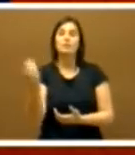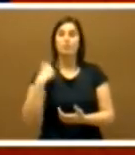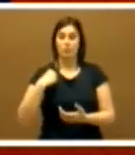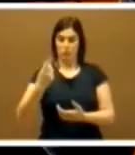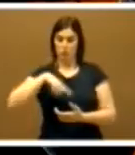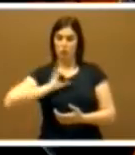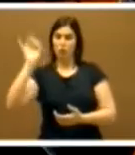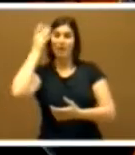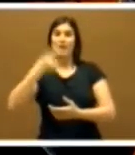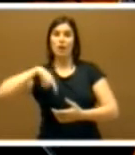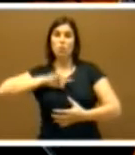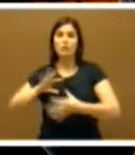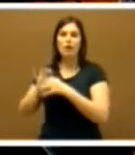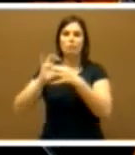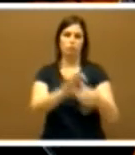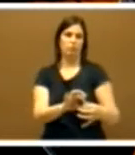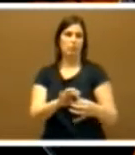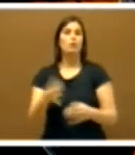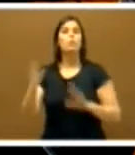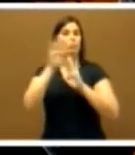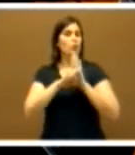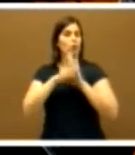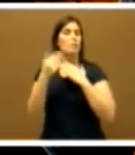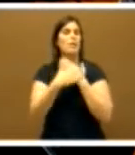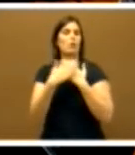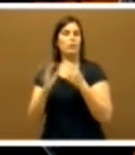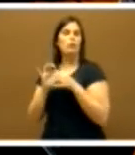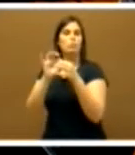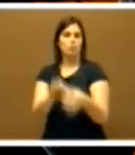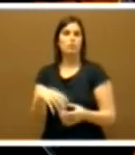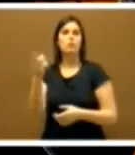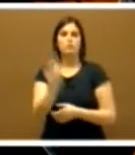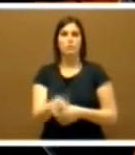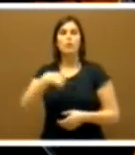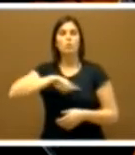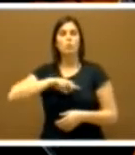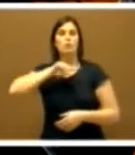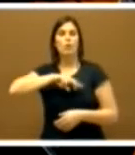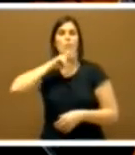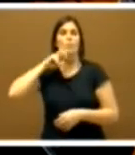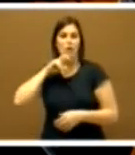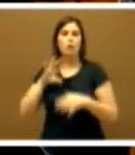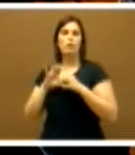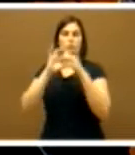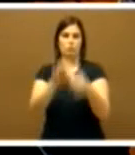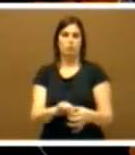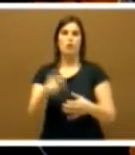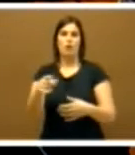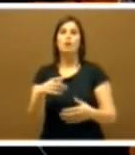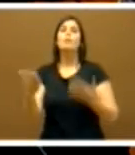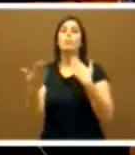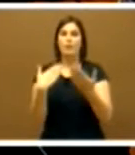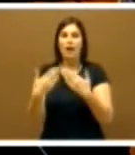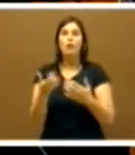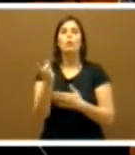nuestras ideas, de acuerdo con nuestro programa de Gobierno, de acuerdo con nuestros valores. El diálogo, la